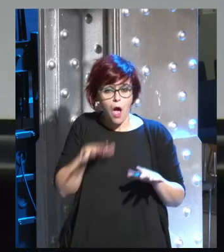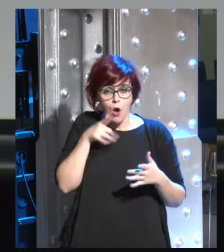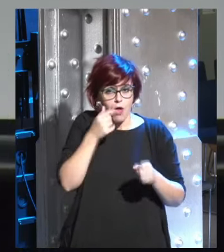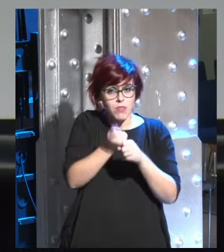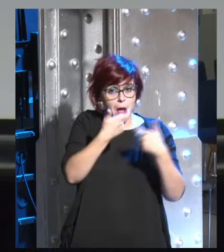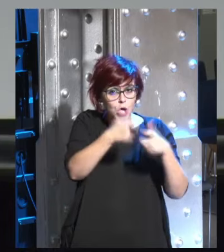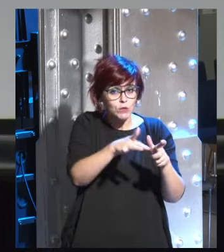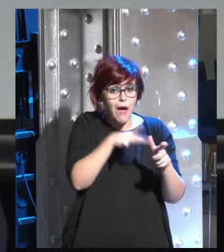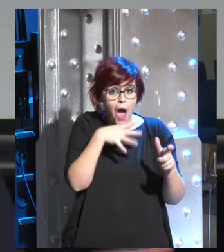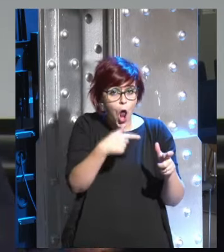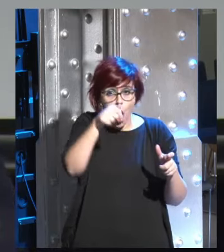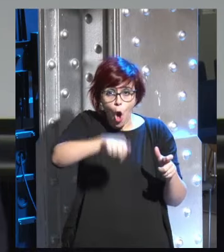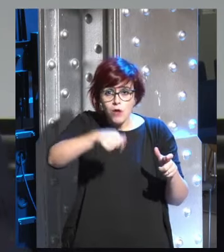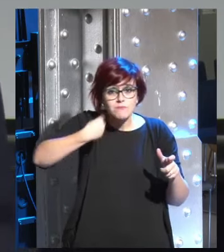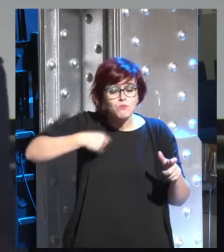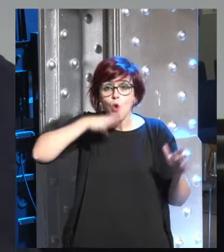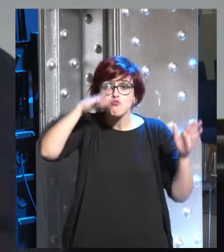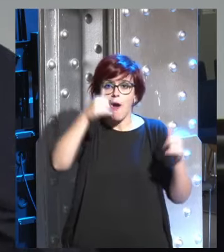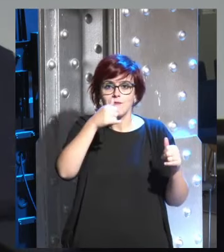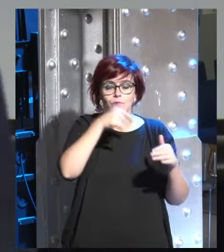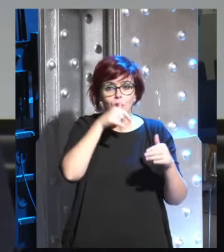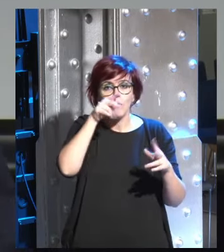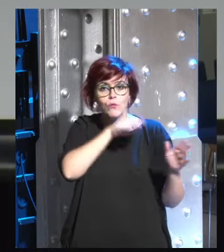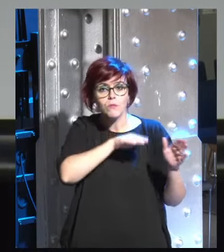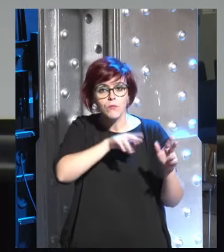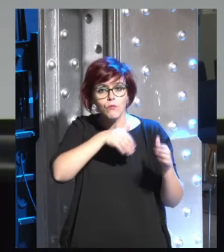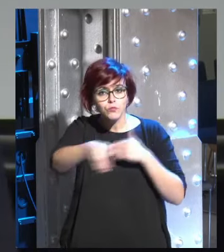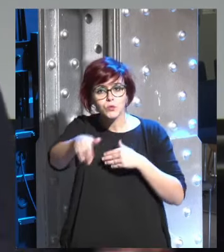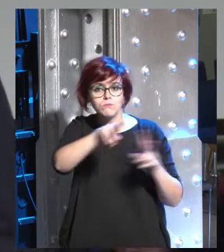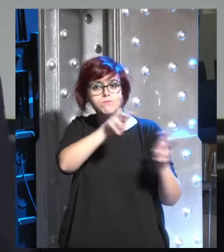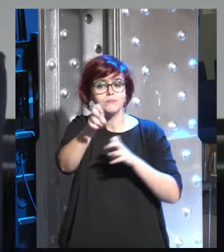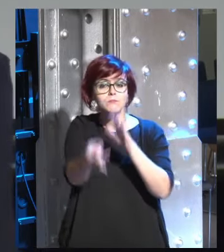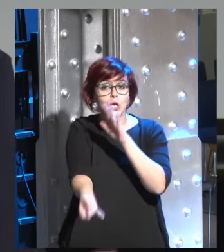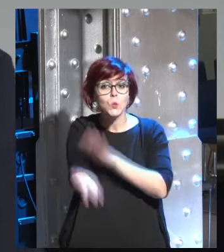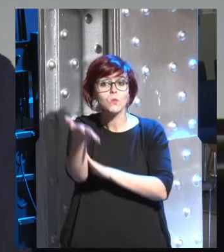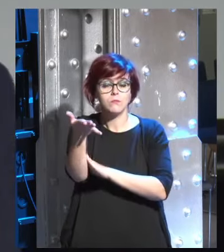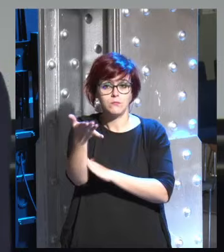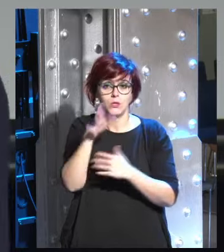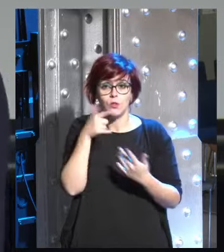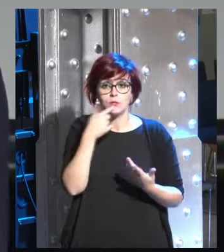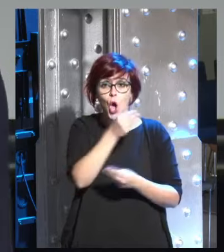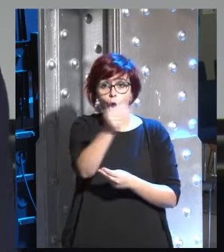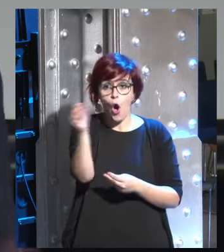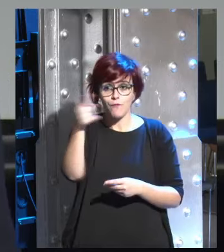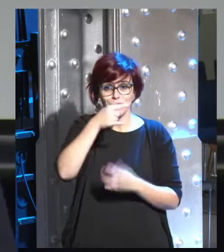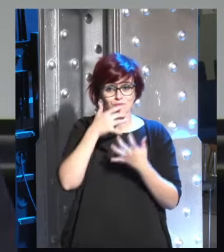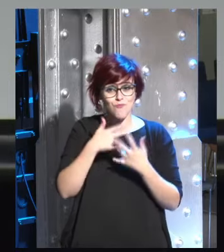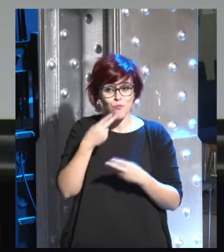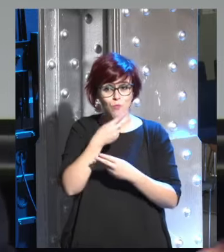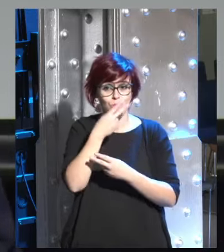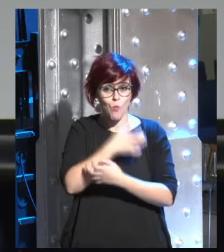todavía lo cual significa también y esto es especialmente importante para los más jóvenes que de nuestro público